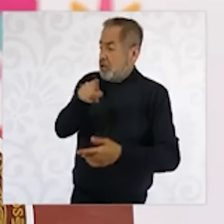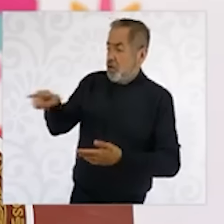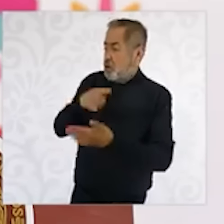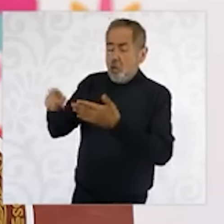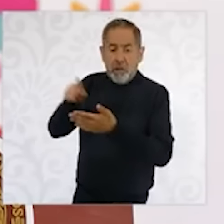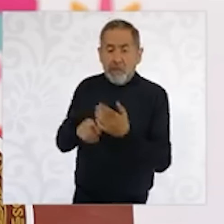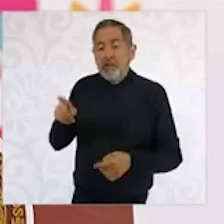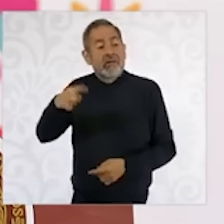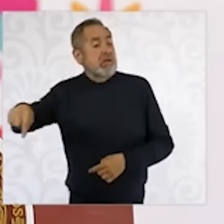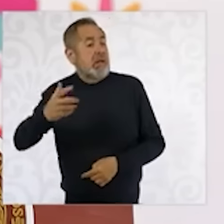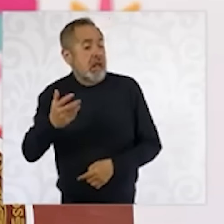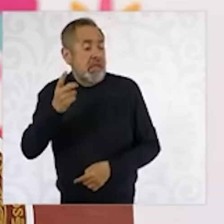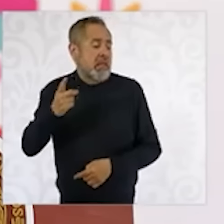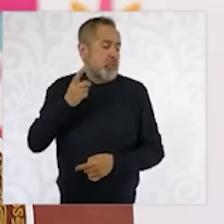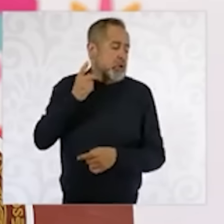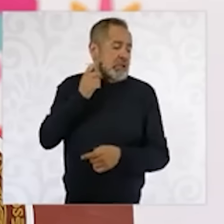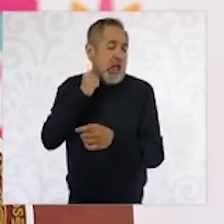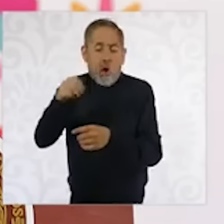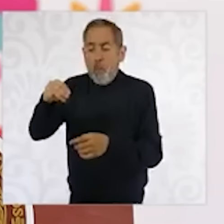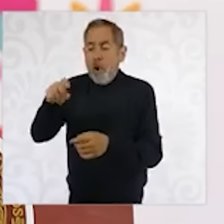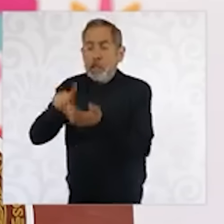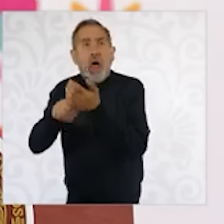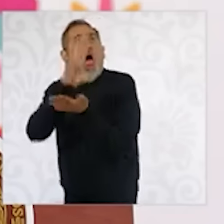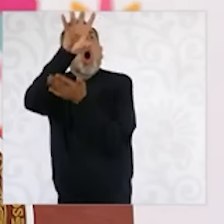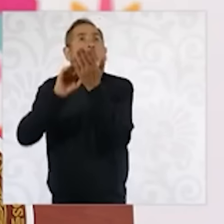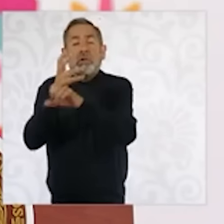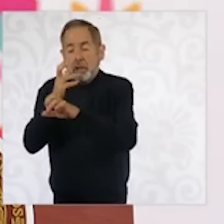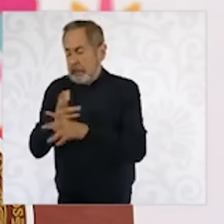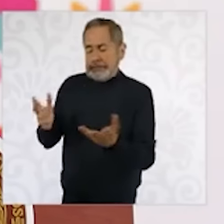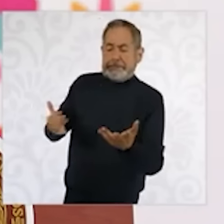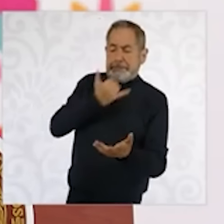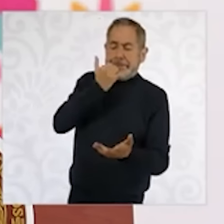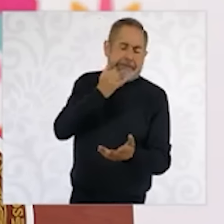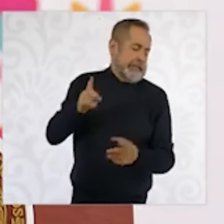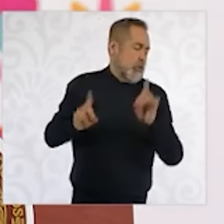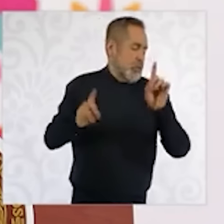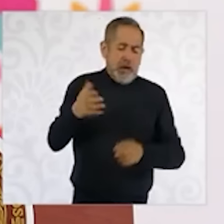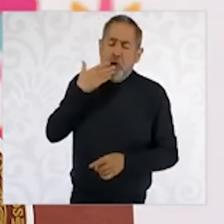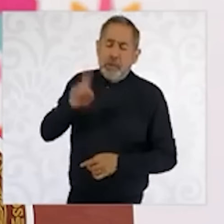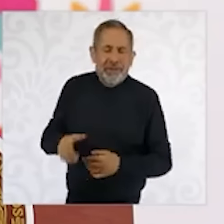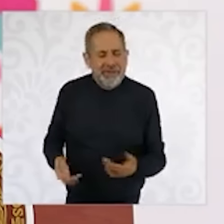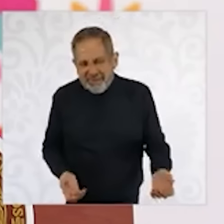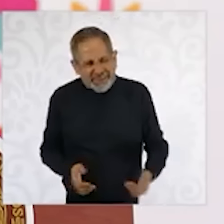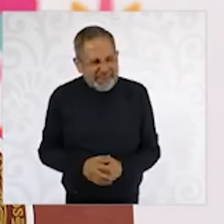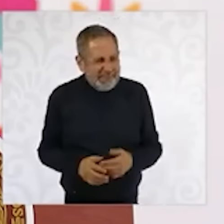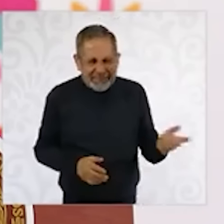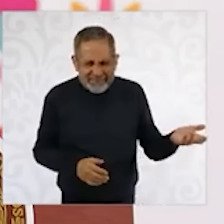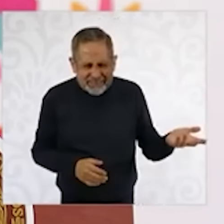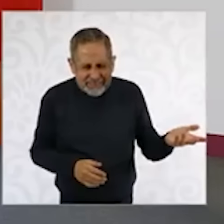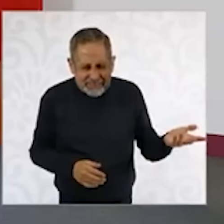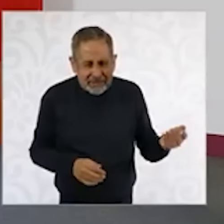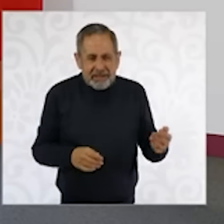de Morena se basaron en un precedente estadounidense cuestionable para justificar su acción. Pero hay una última parte donde él